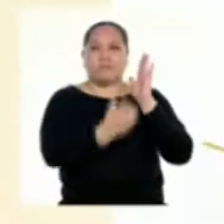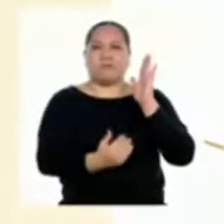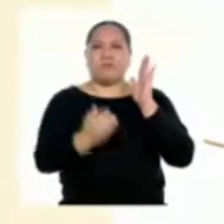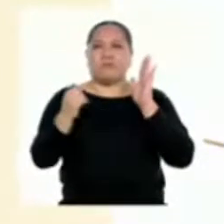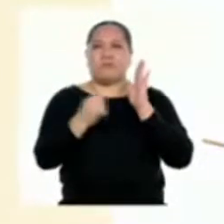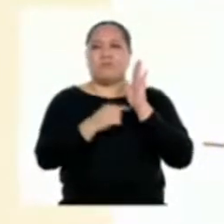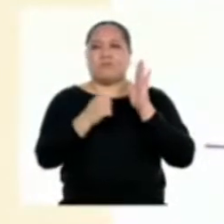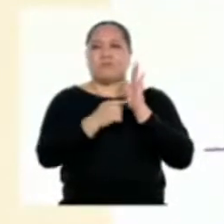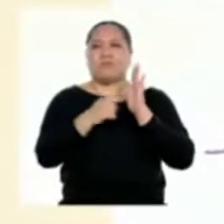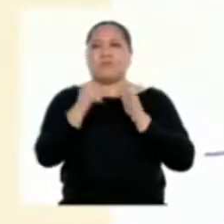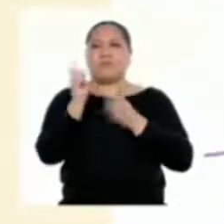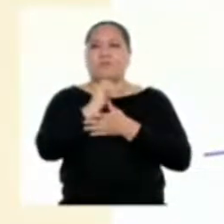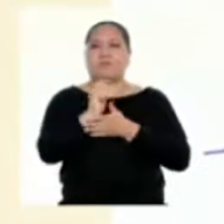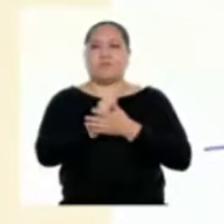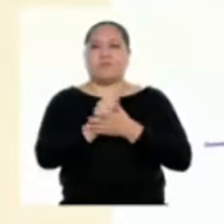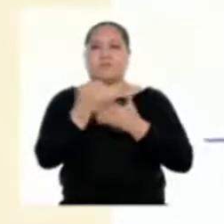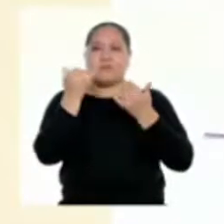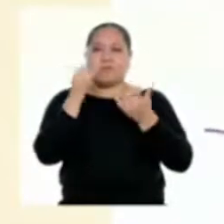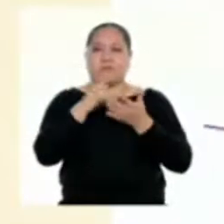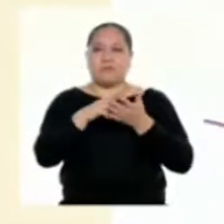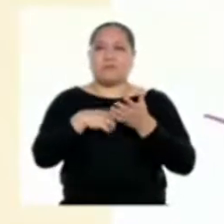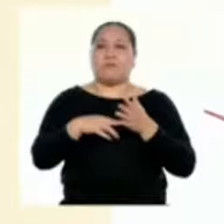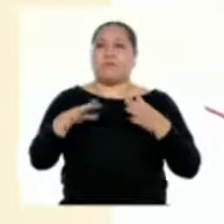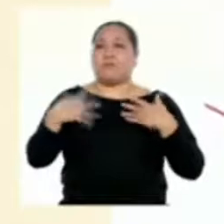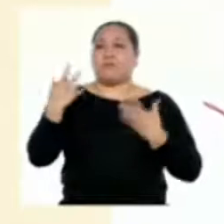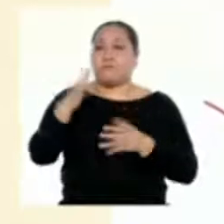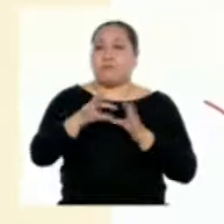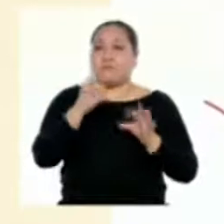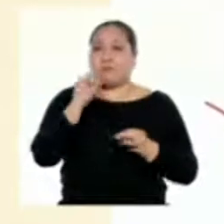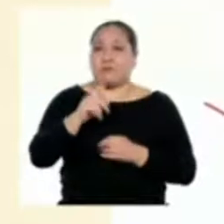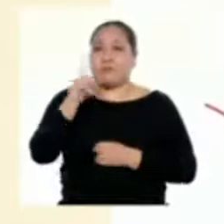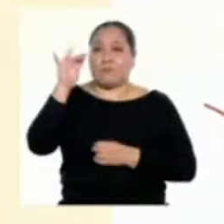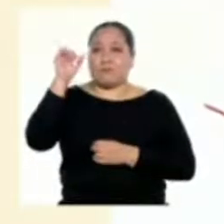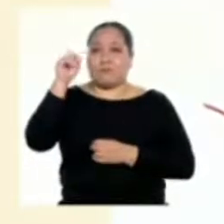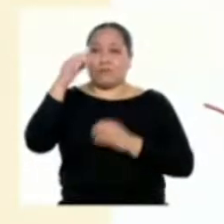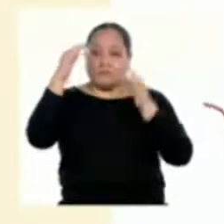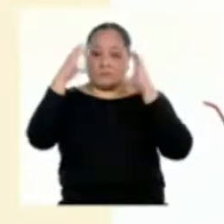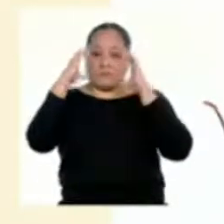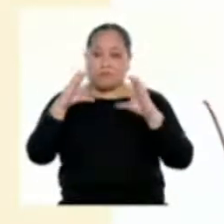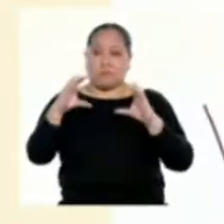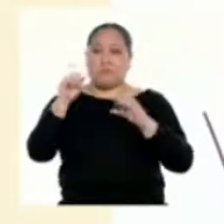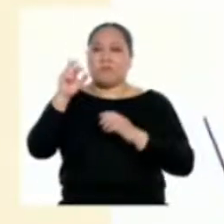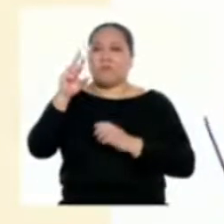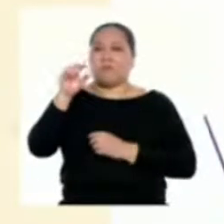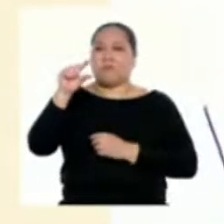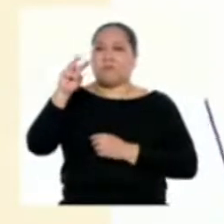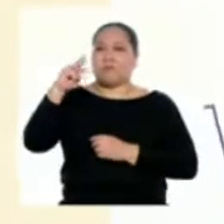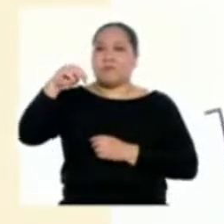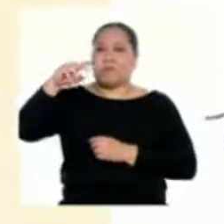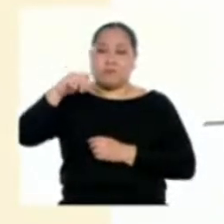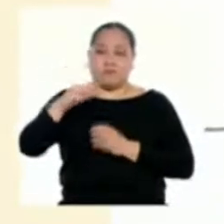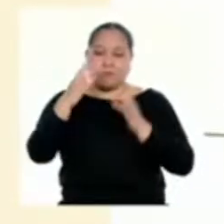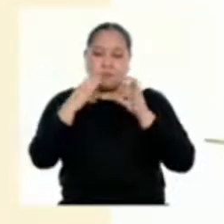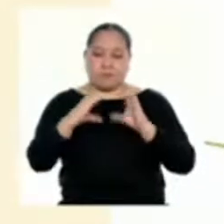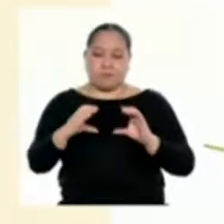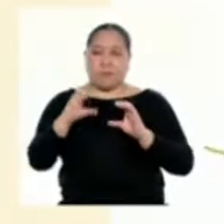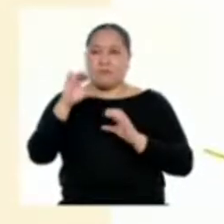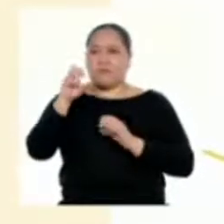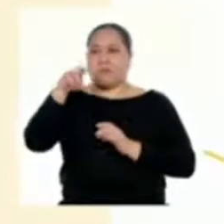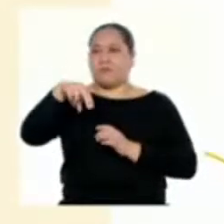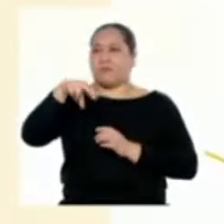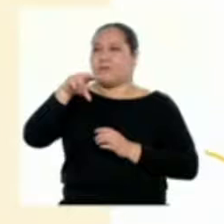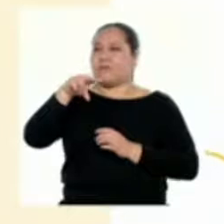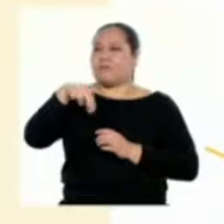que acabamos de leer podemos identificar la tesis los argumentos y la conclusión Profesora he estado pensando